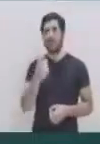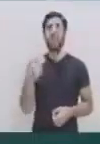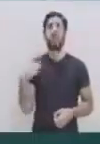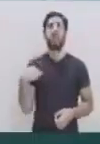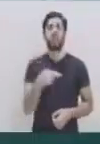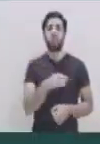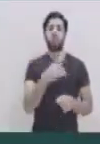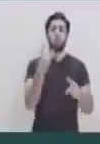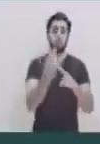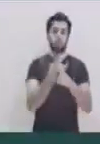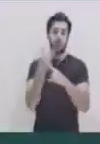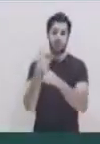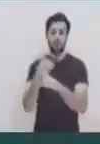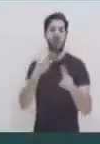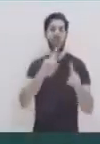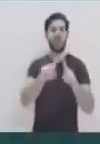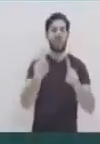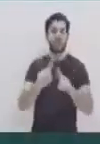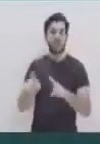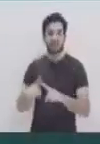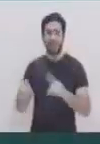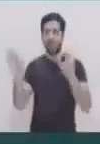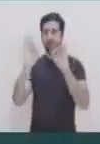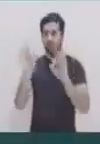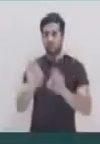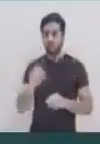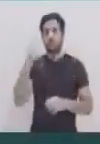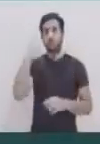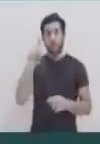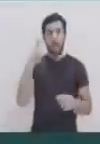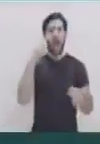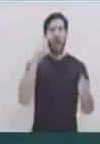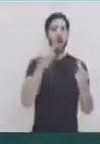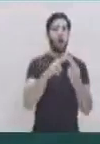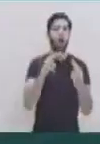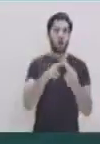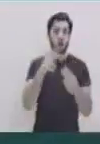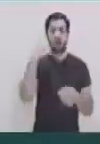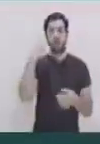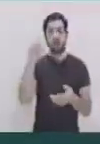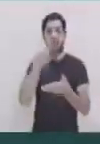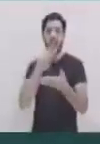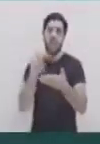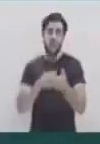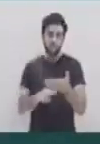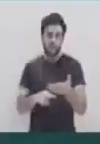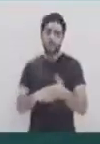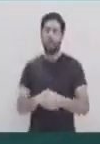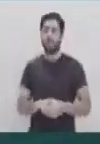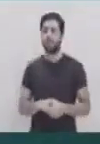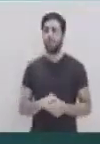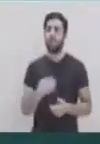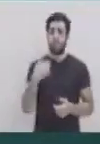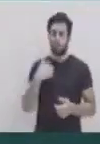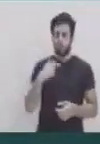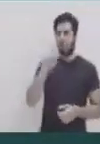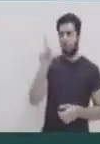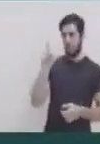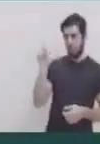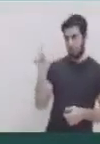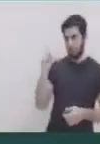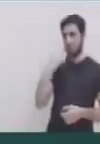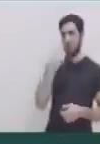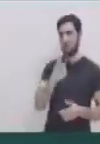utilizamos diferentes medios para conocer. Pero no solo te utilizaron, porque usted puede leerlo. ¿Qué pasa? Le hago una pregunta.